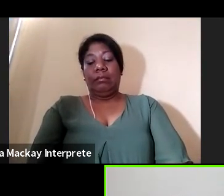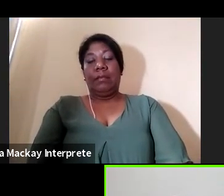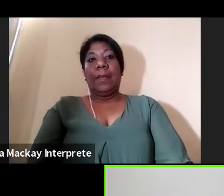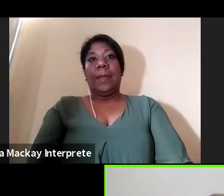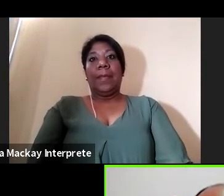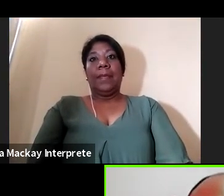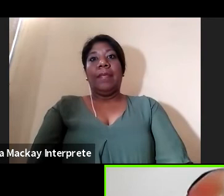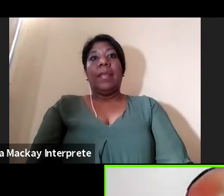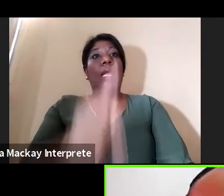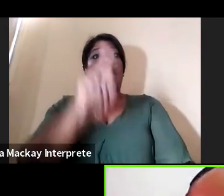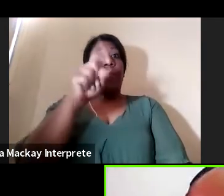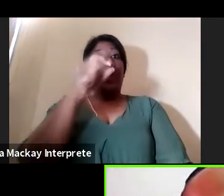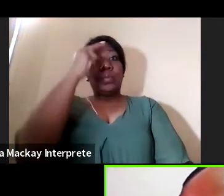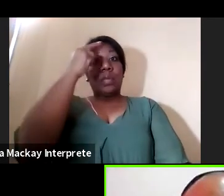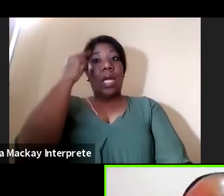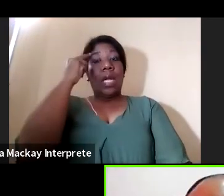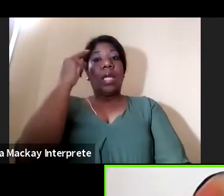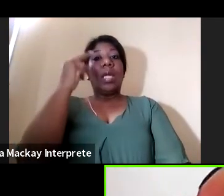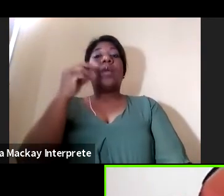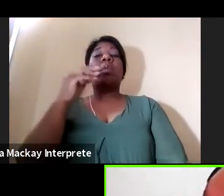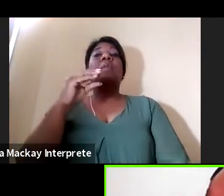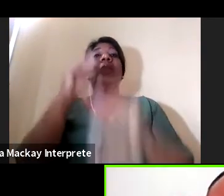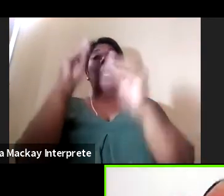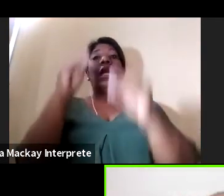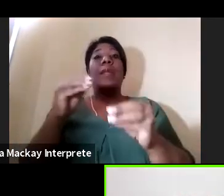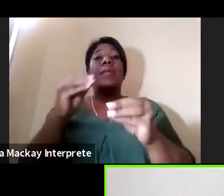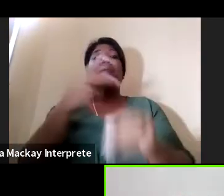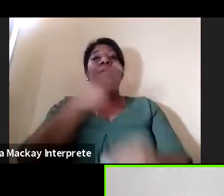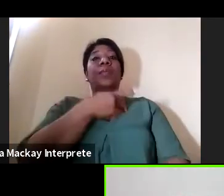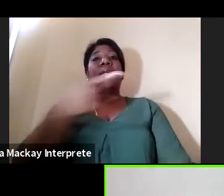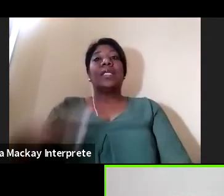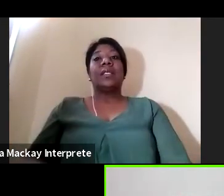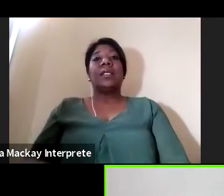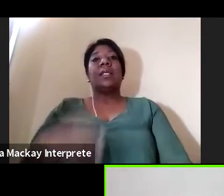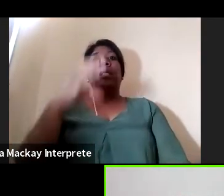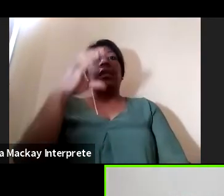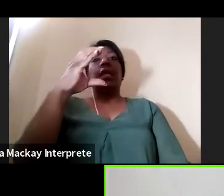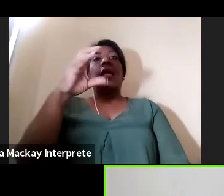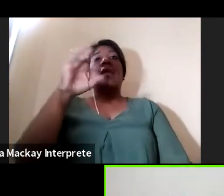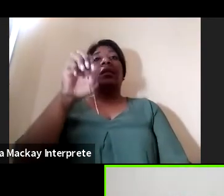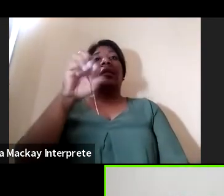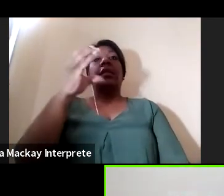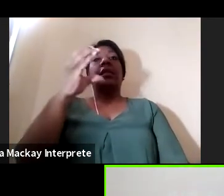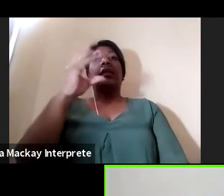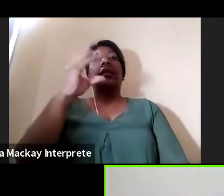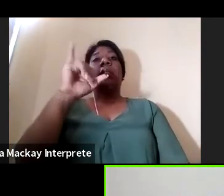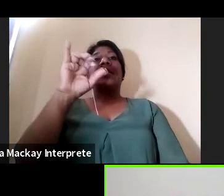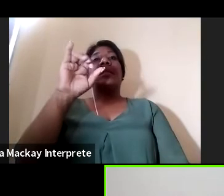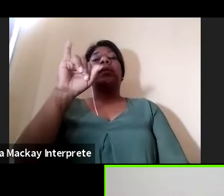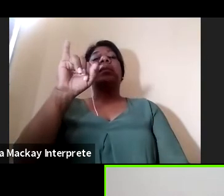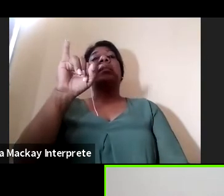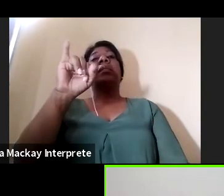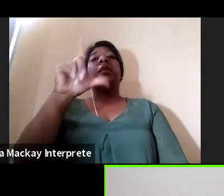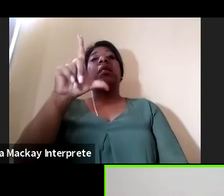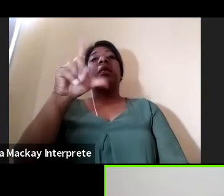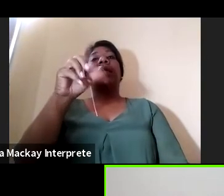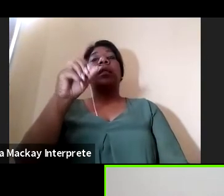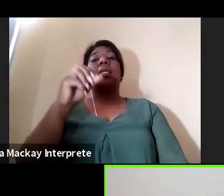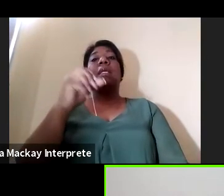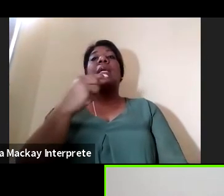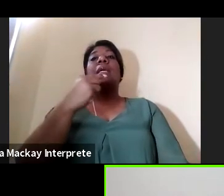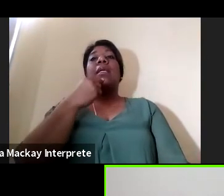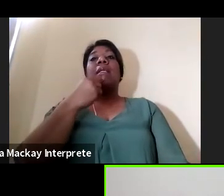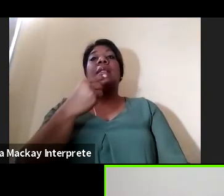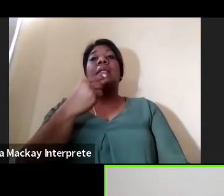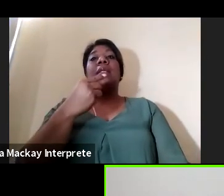otra bueno yo primero que todo agradecerle esa intención y